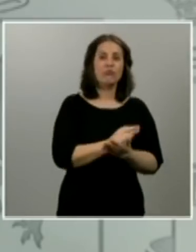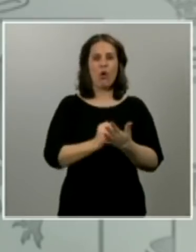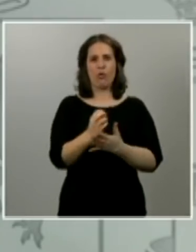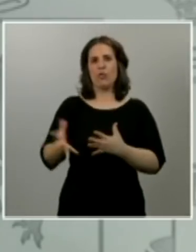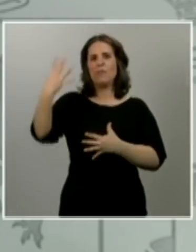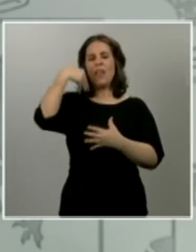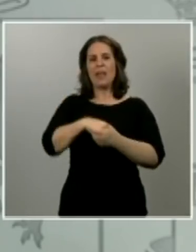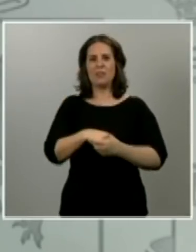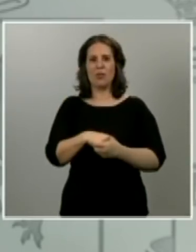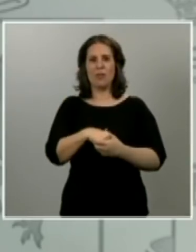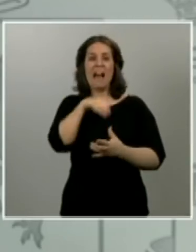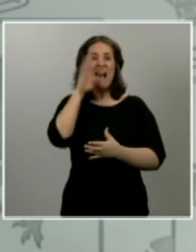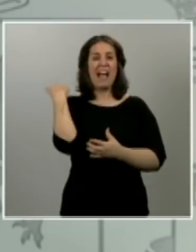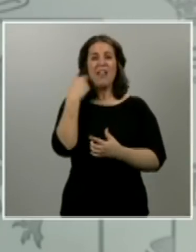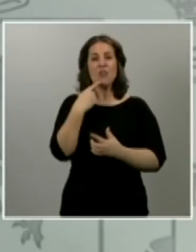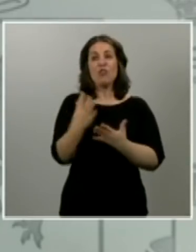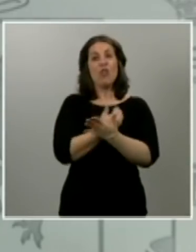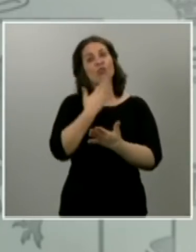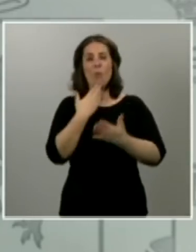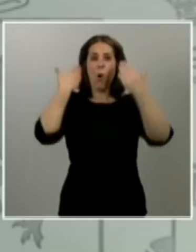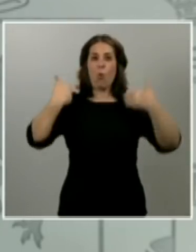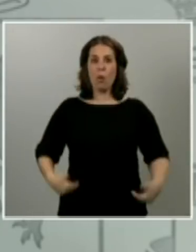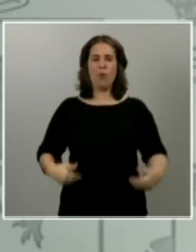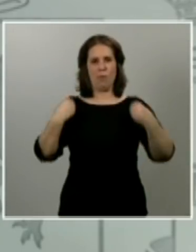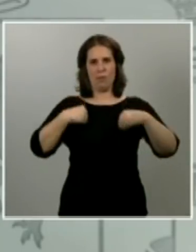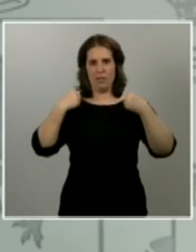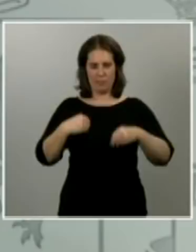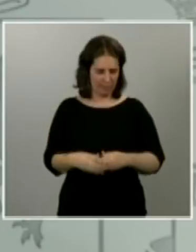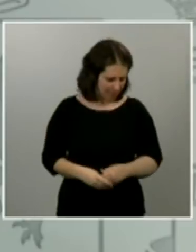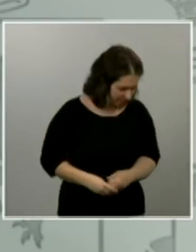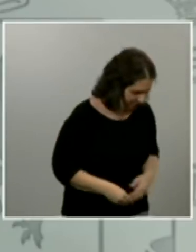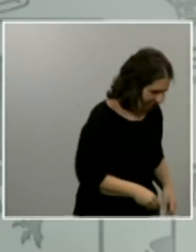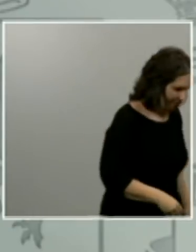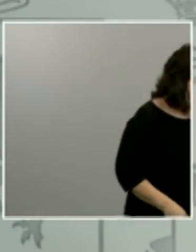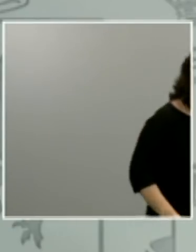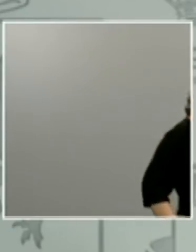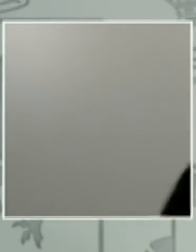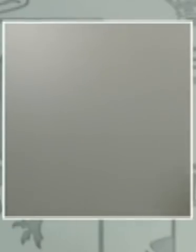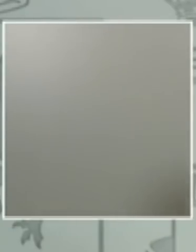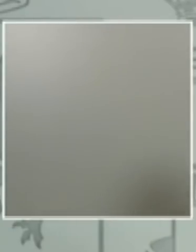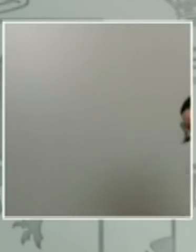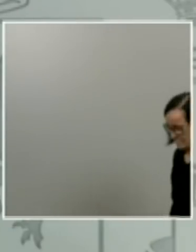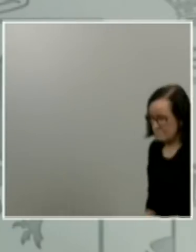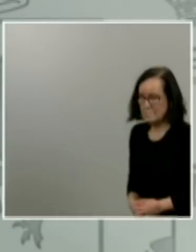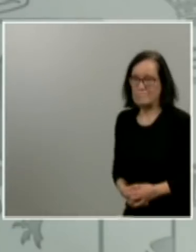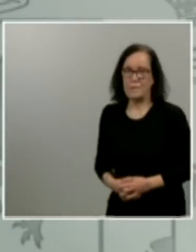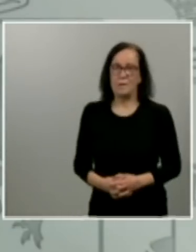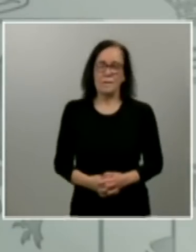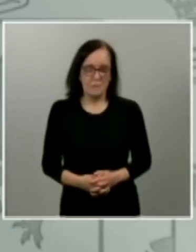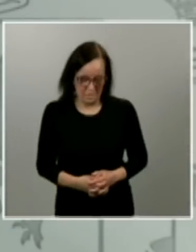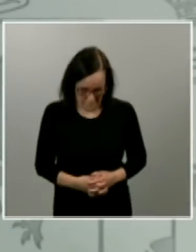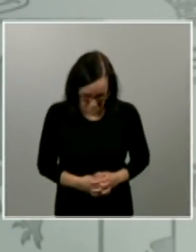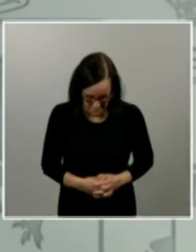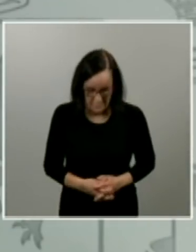al cual antes hacía referencia y quiero deciros a todos los españoles que vamos a doblar el pulso al virus que vamos a derrotar esta